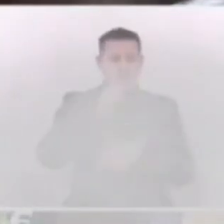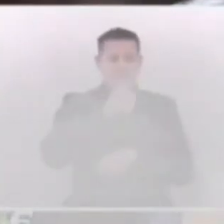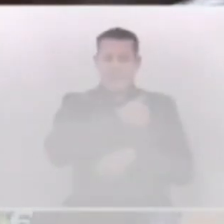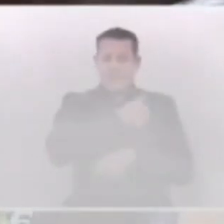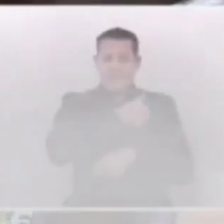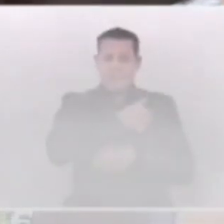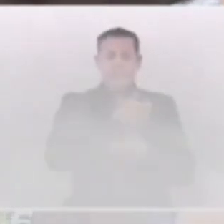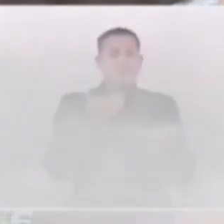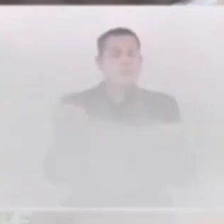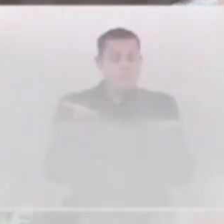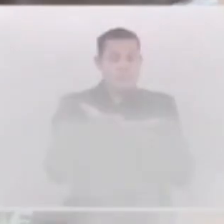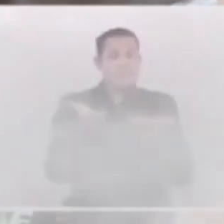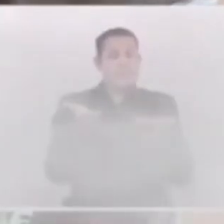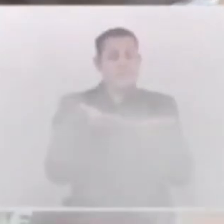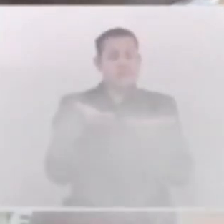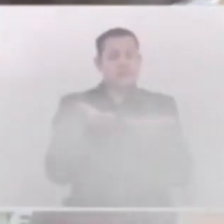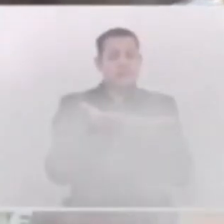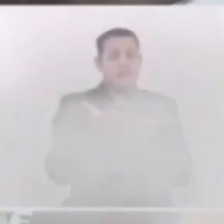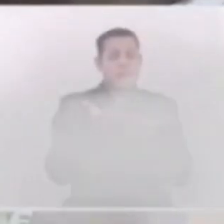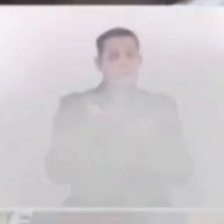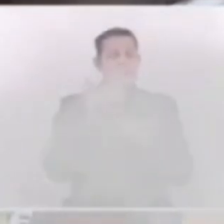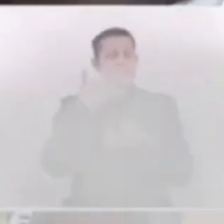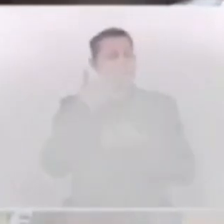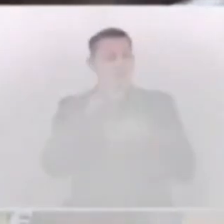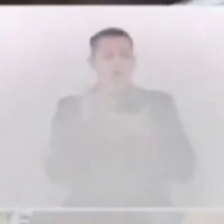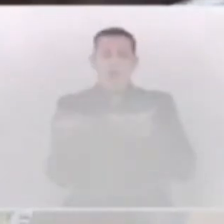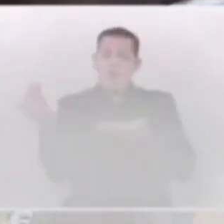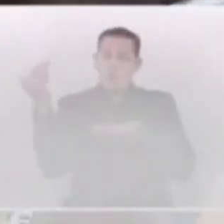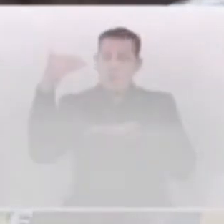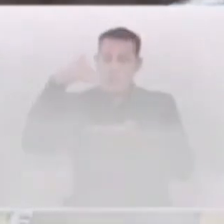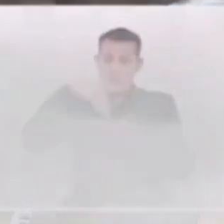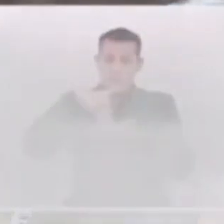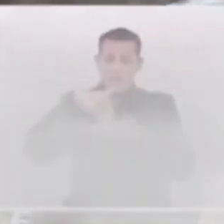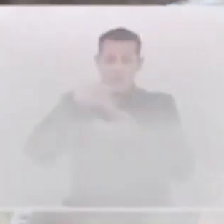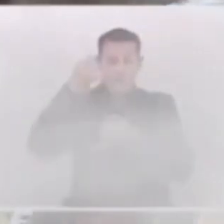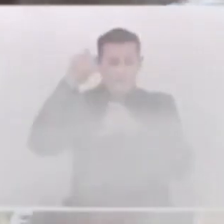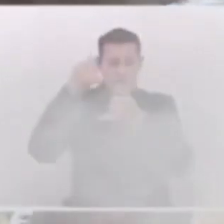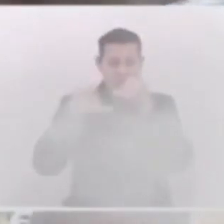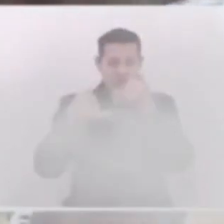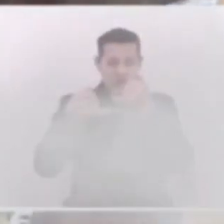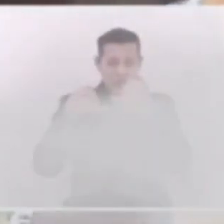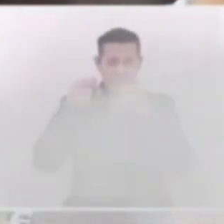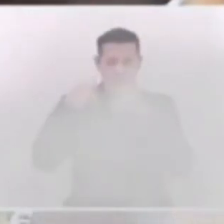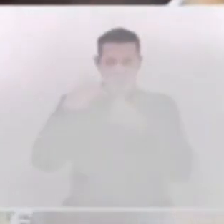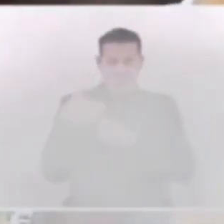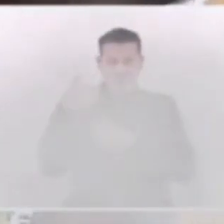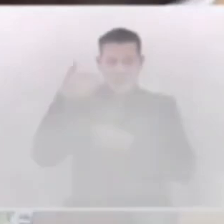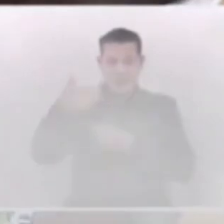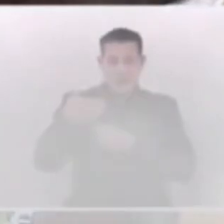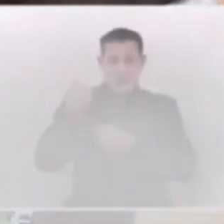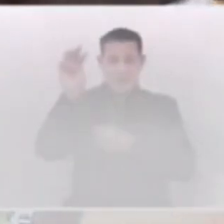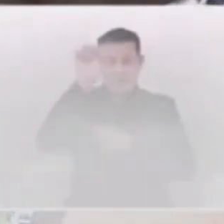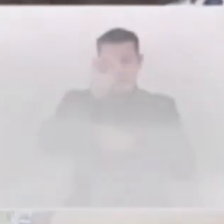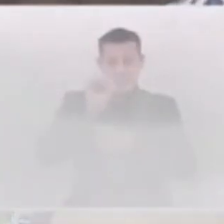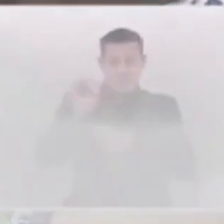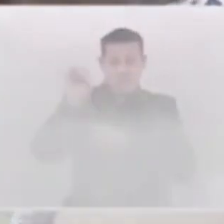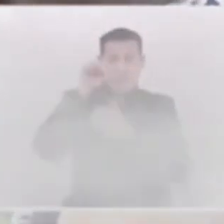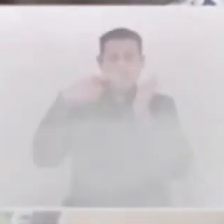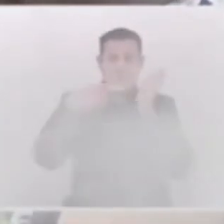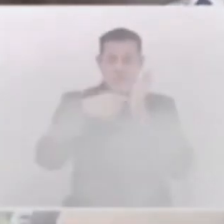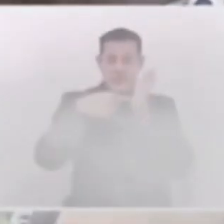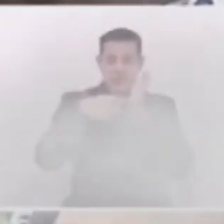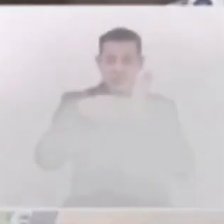irresponsable están haciendo. Y parece que hemos regresado nuevamente al final de este año a los martes de